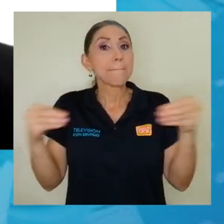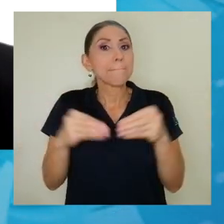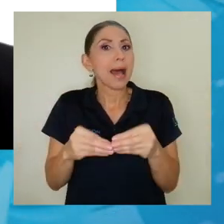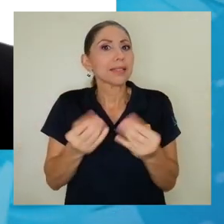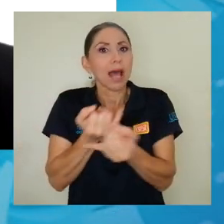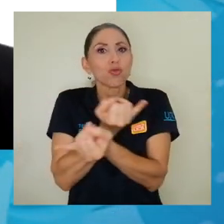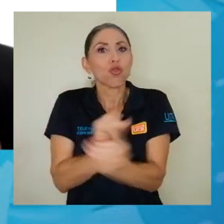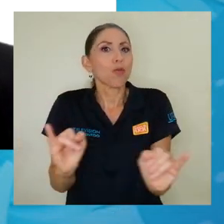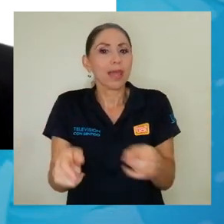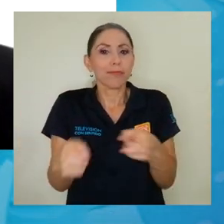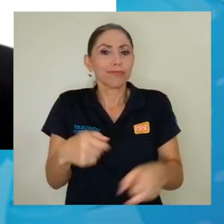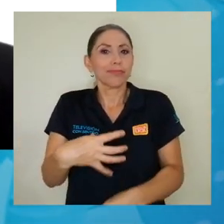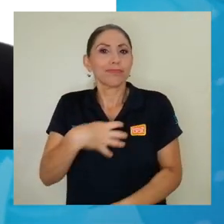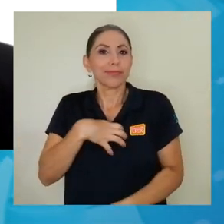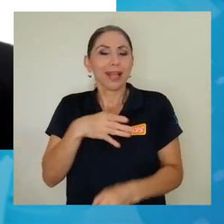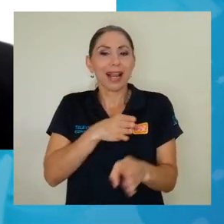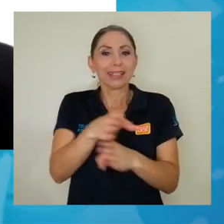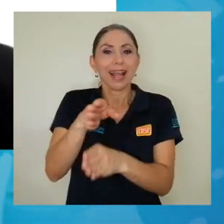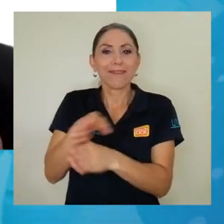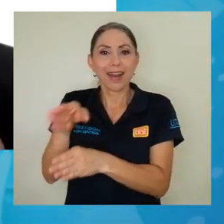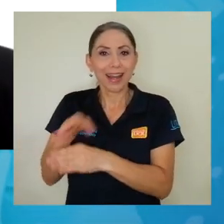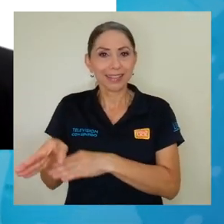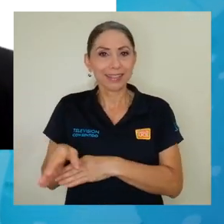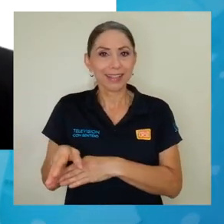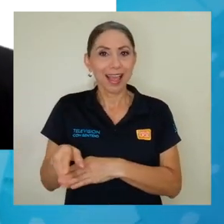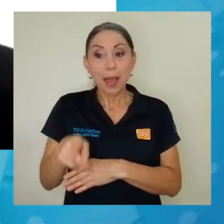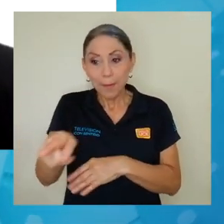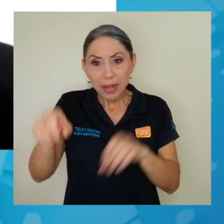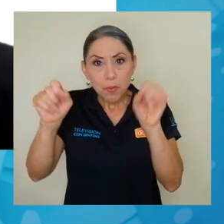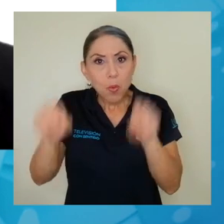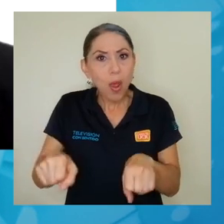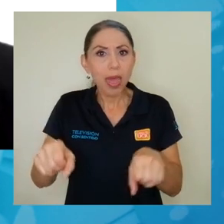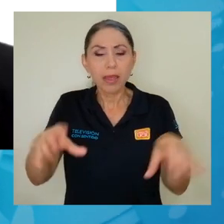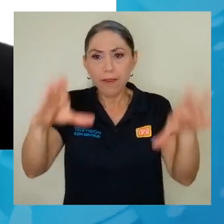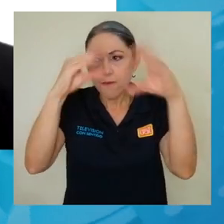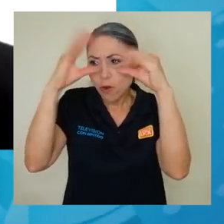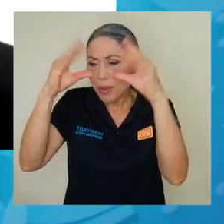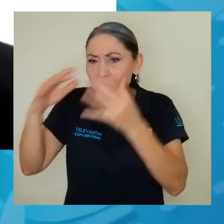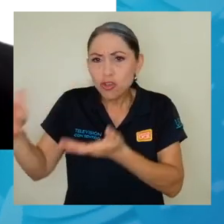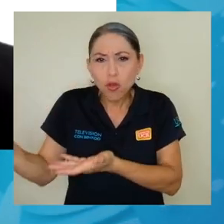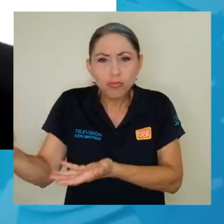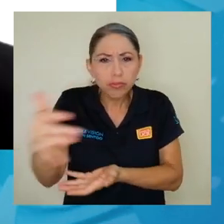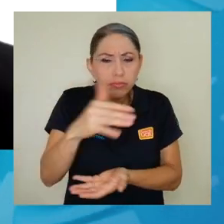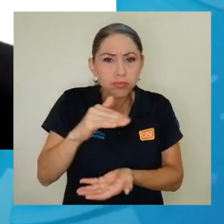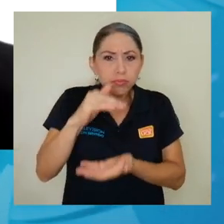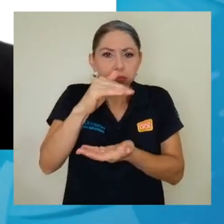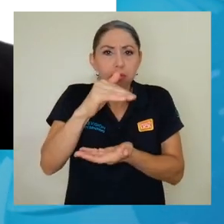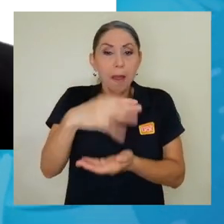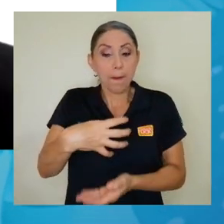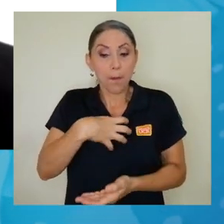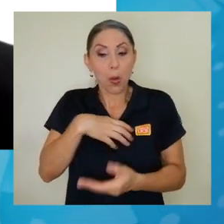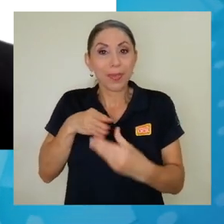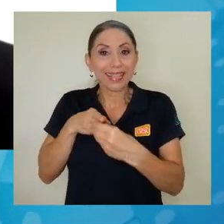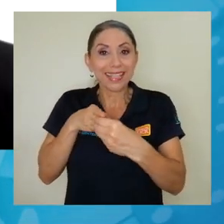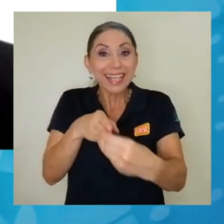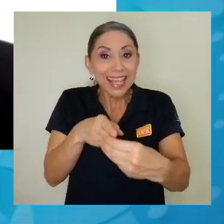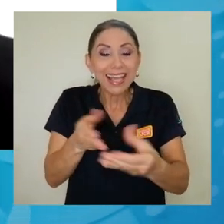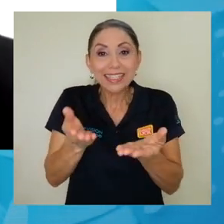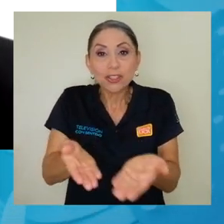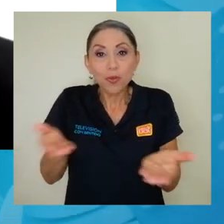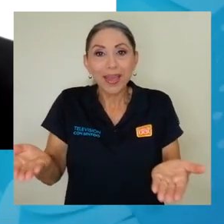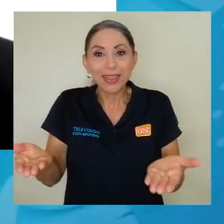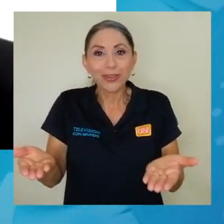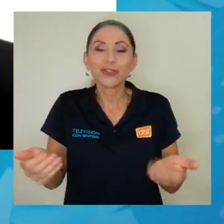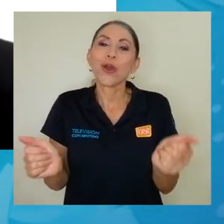autonomía a las carreras para ir haciendo como su acumulación de información, sus propias guías, los instrumentos que se aplican